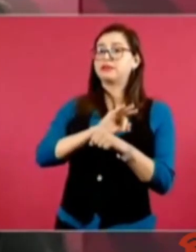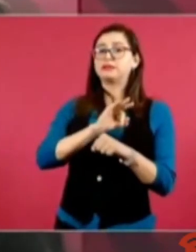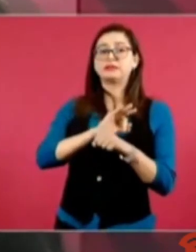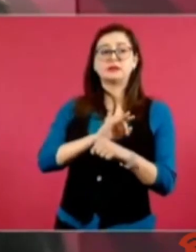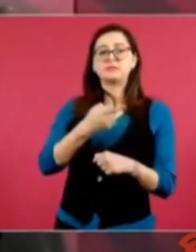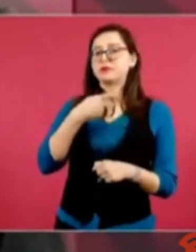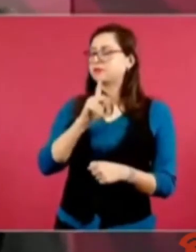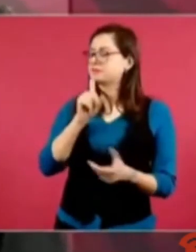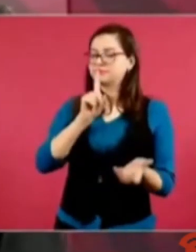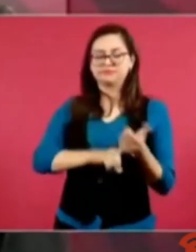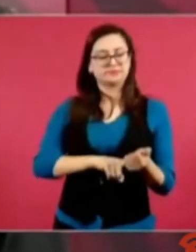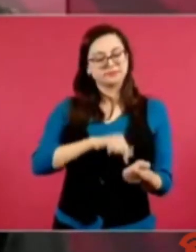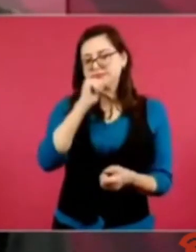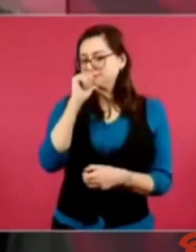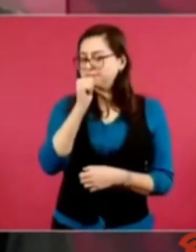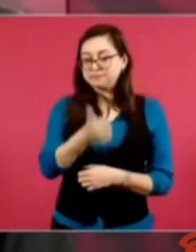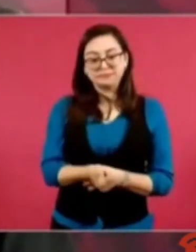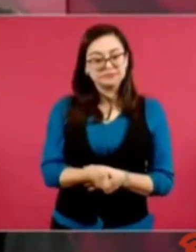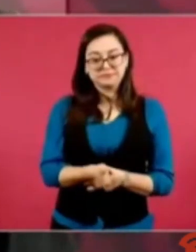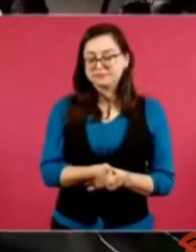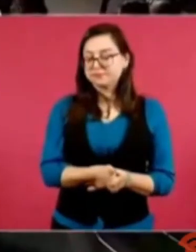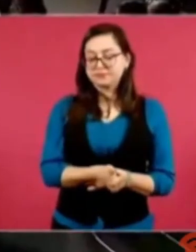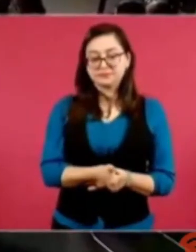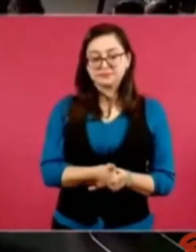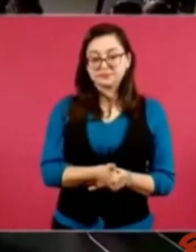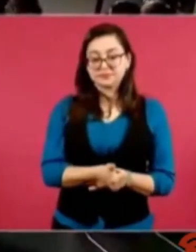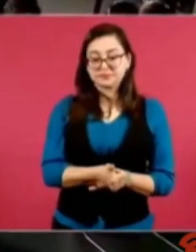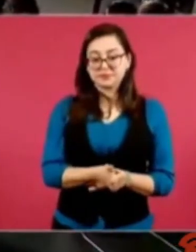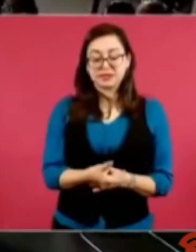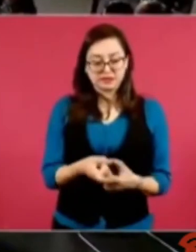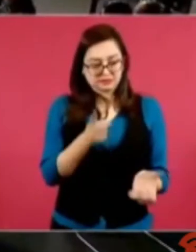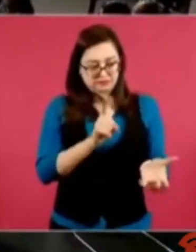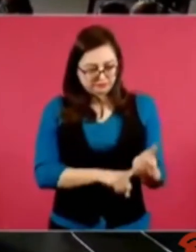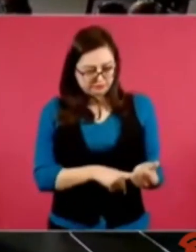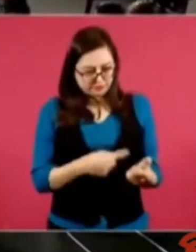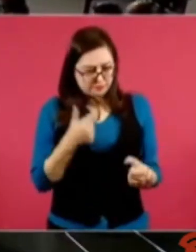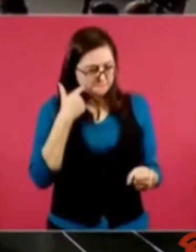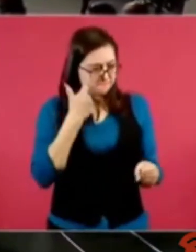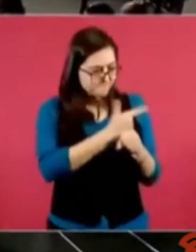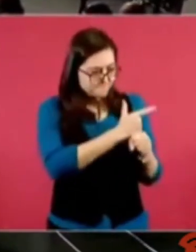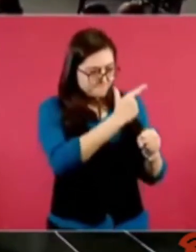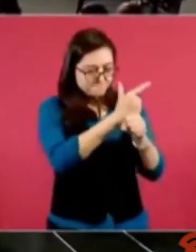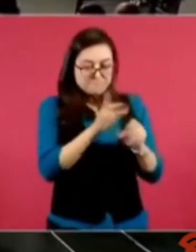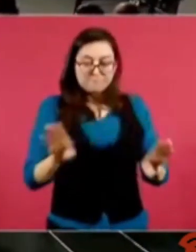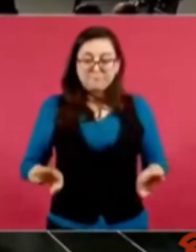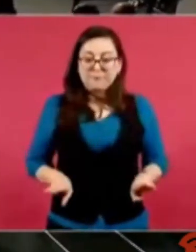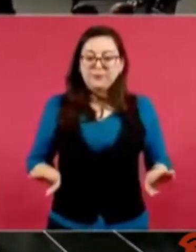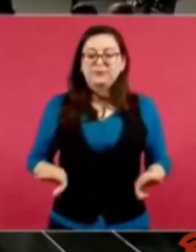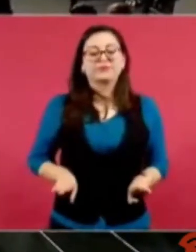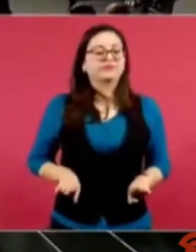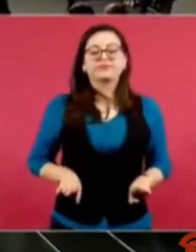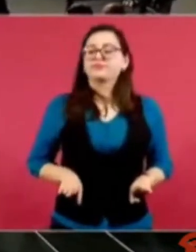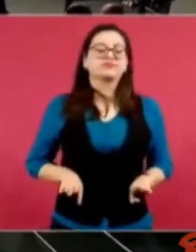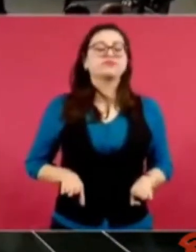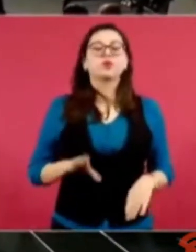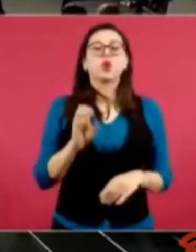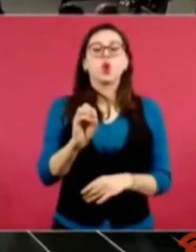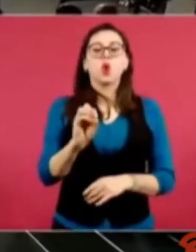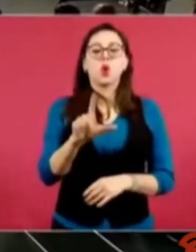Cuando lo que impera es la oligarquía,